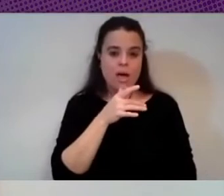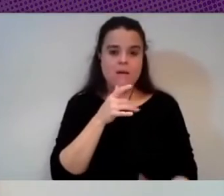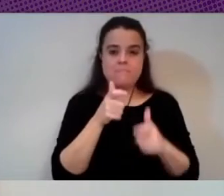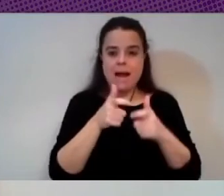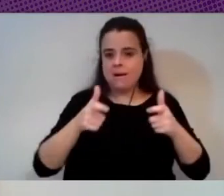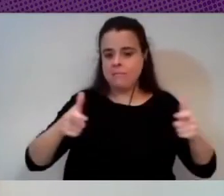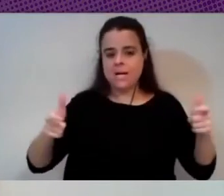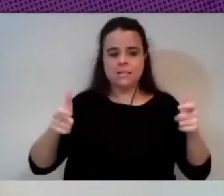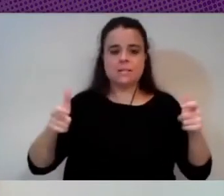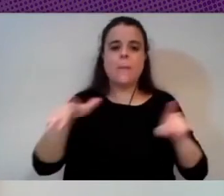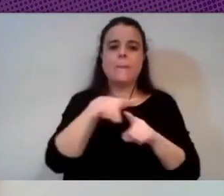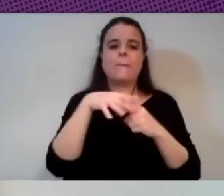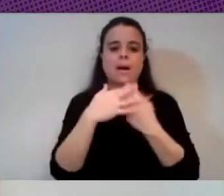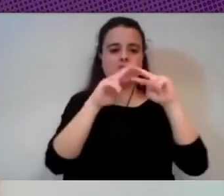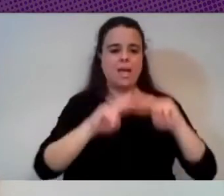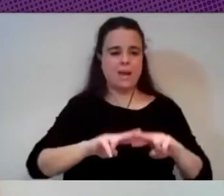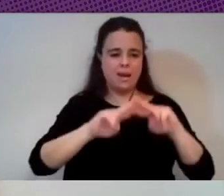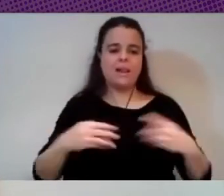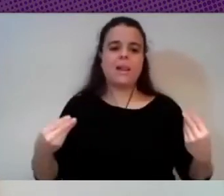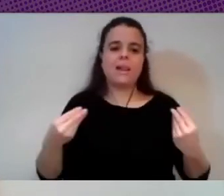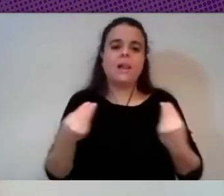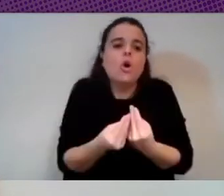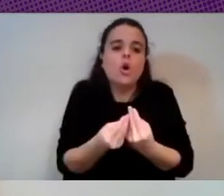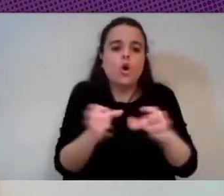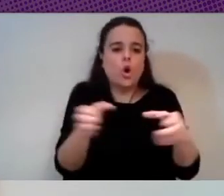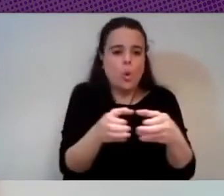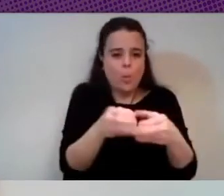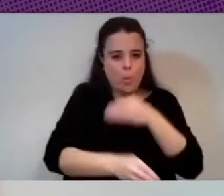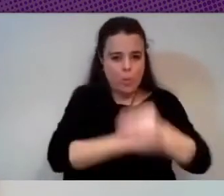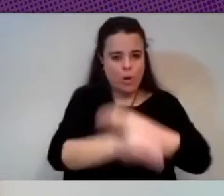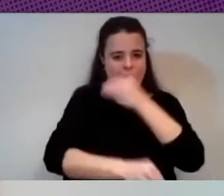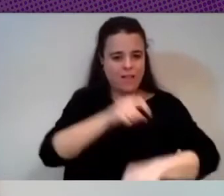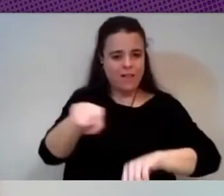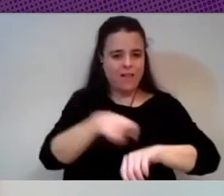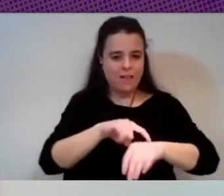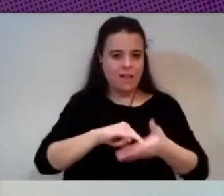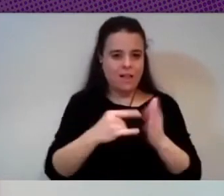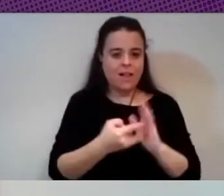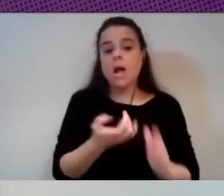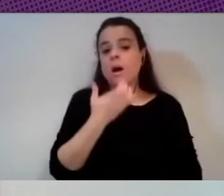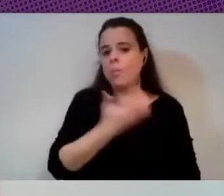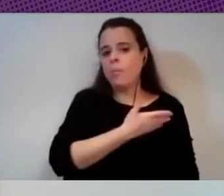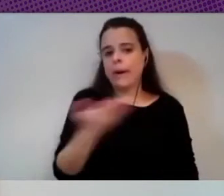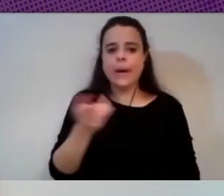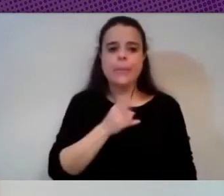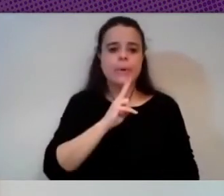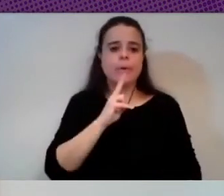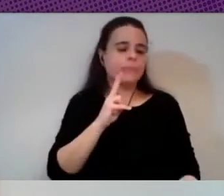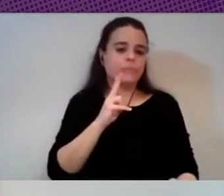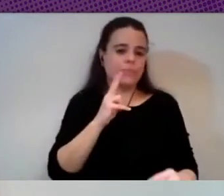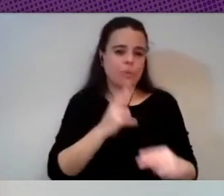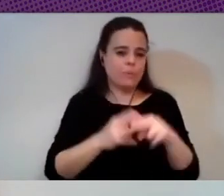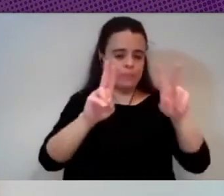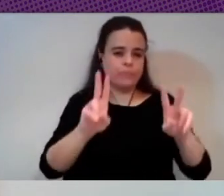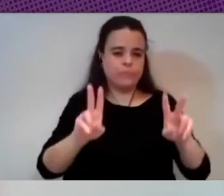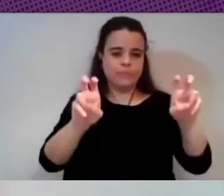que se han hecho con comunidades de estos sistemas entonces por ejemplo un marco podría ser uno llamado Algorithmic Ecology que es